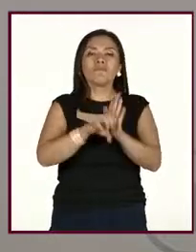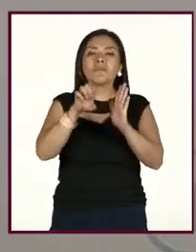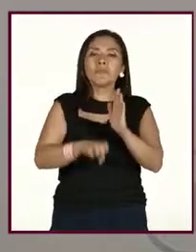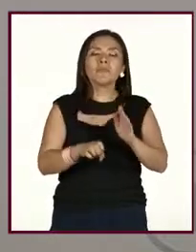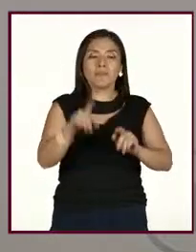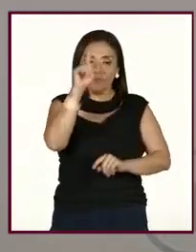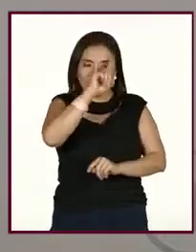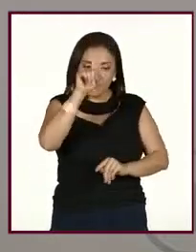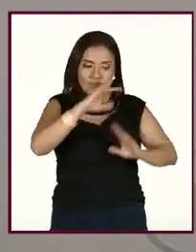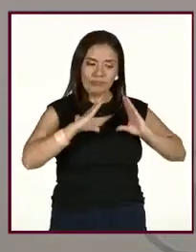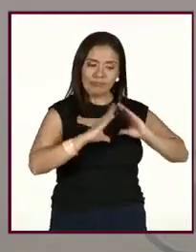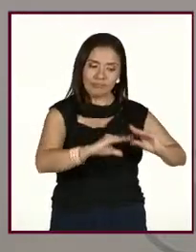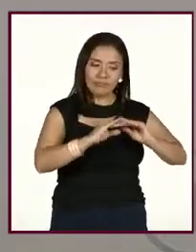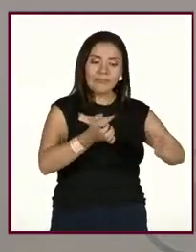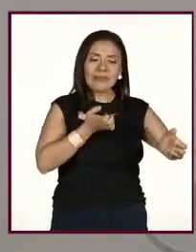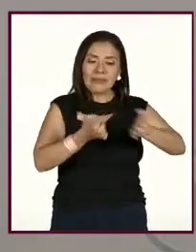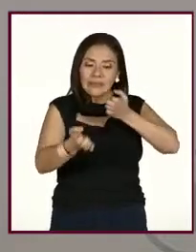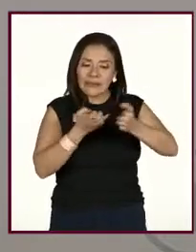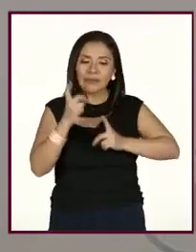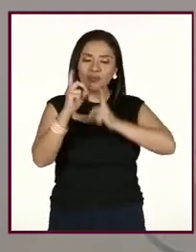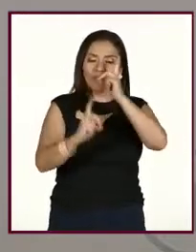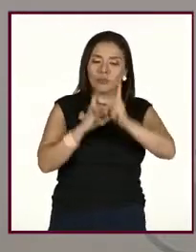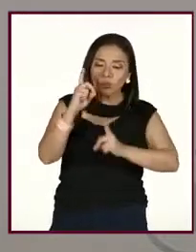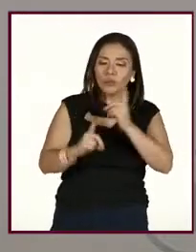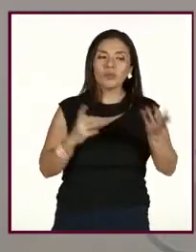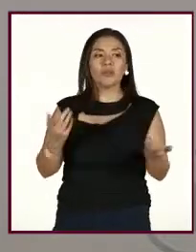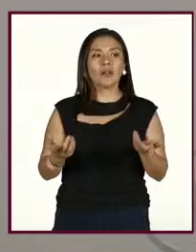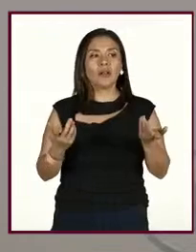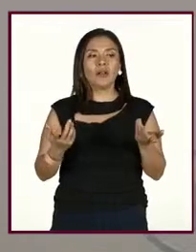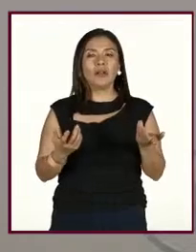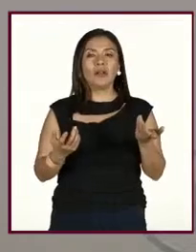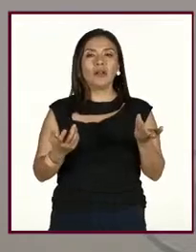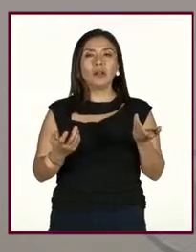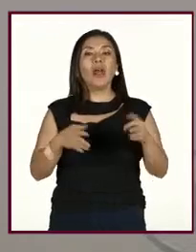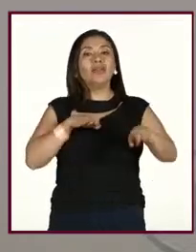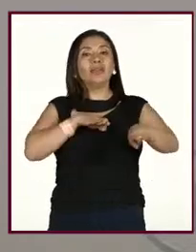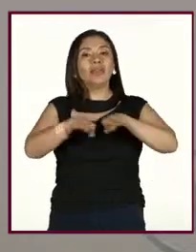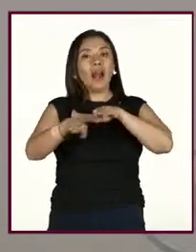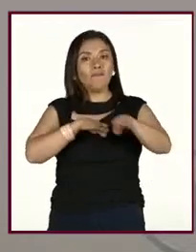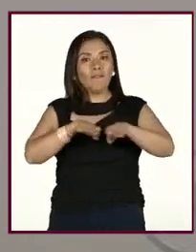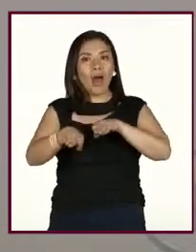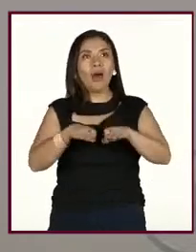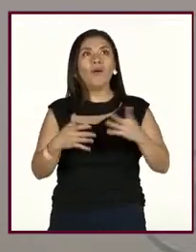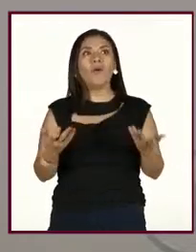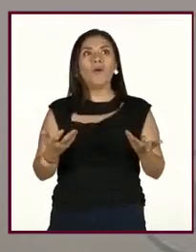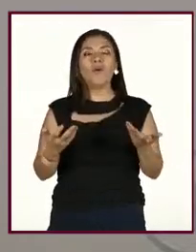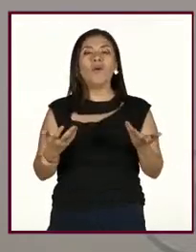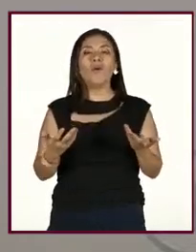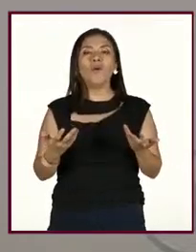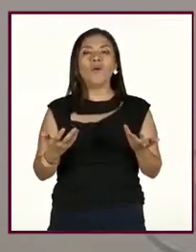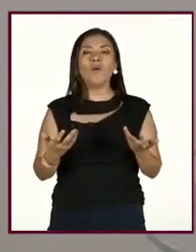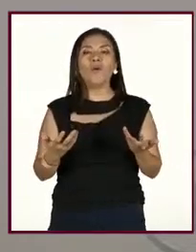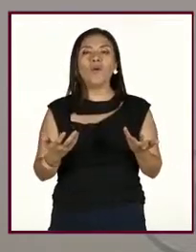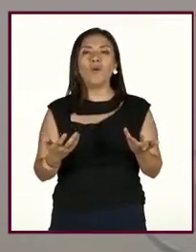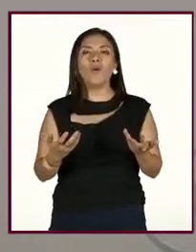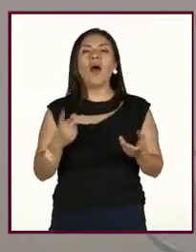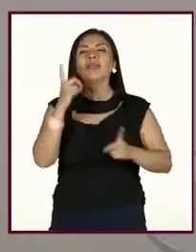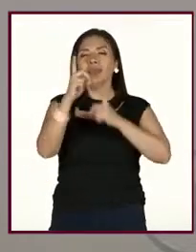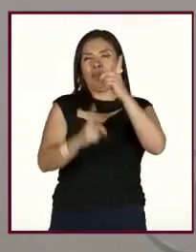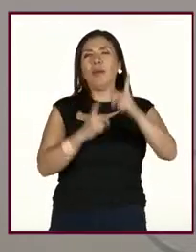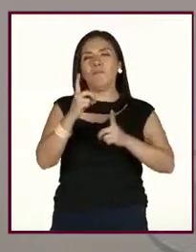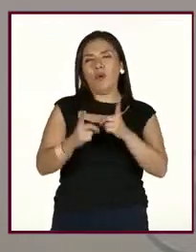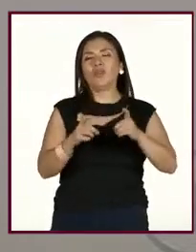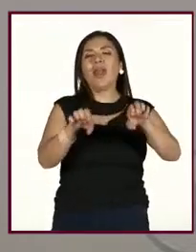ejercicio, el deporte, el trabajo, pues, en el deporte